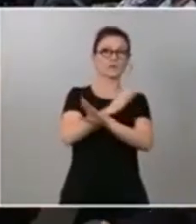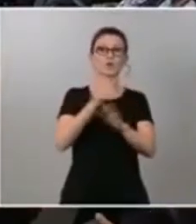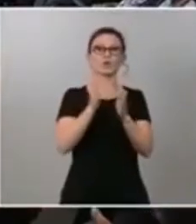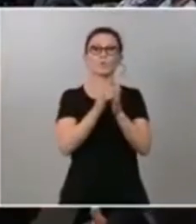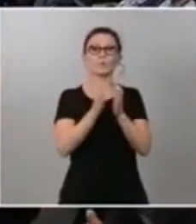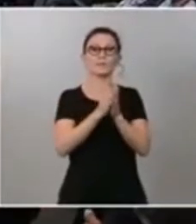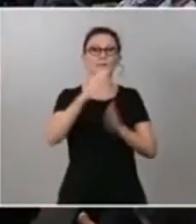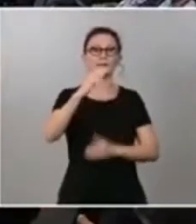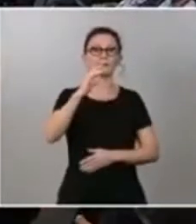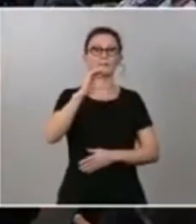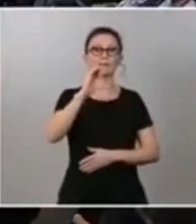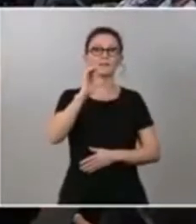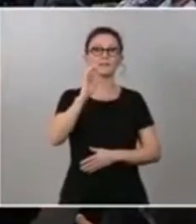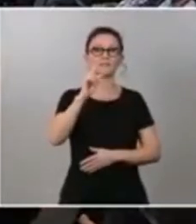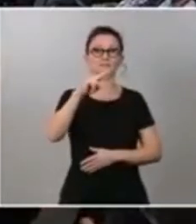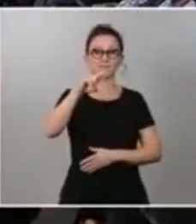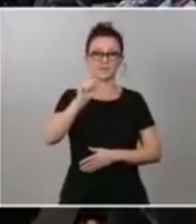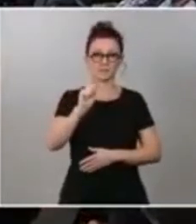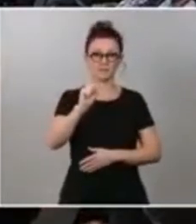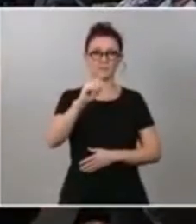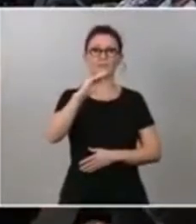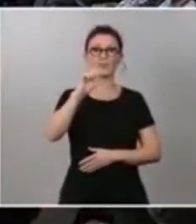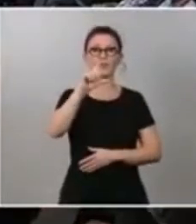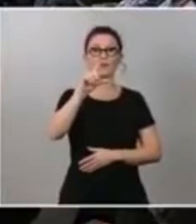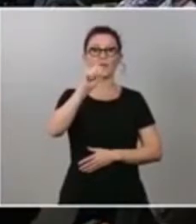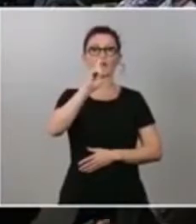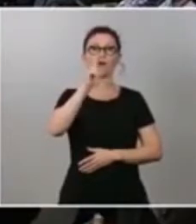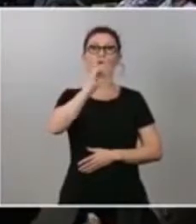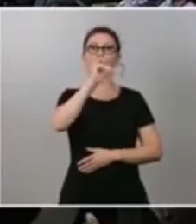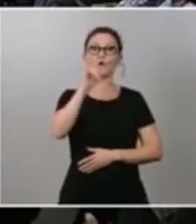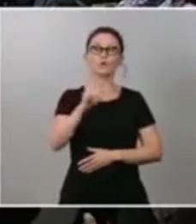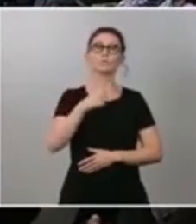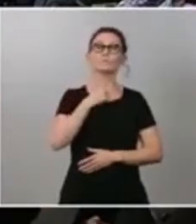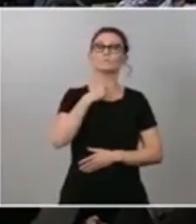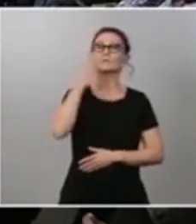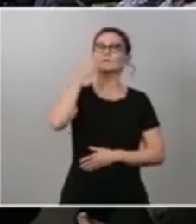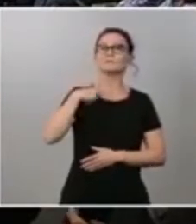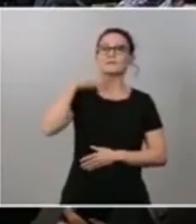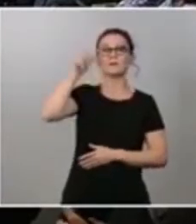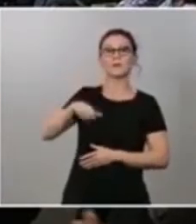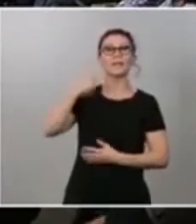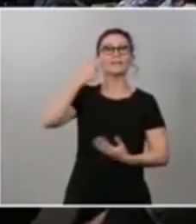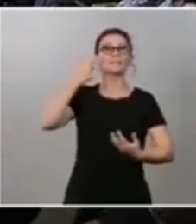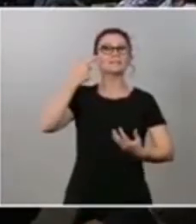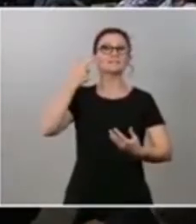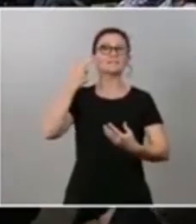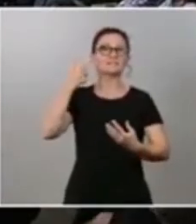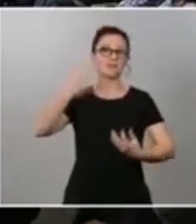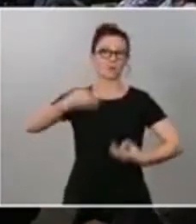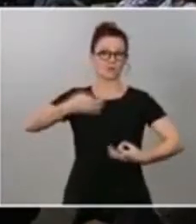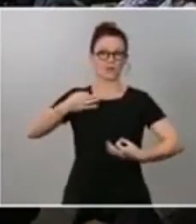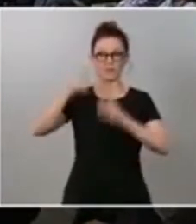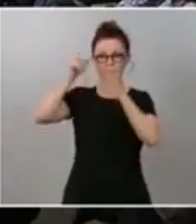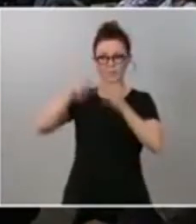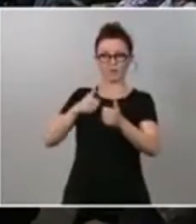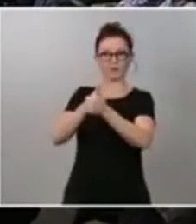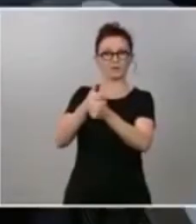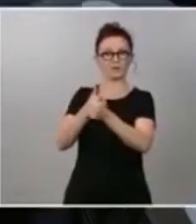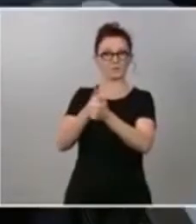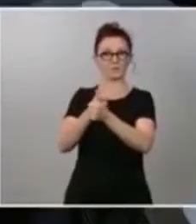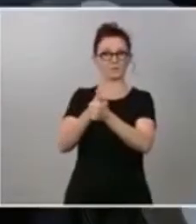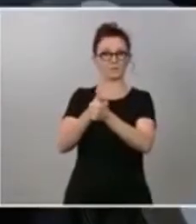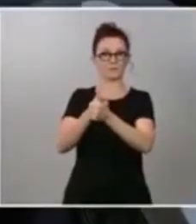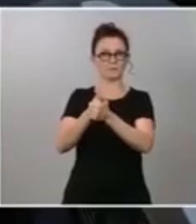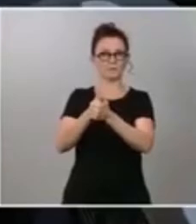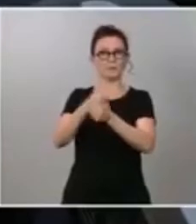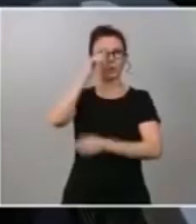me gustaría saber quién paga en estos momentos la seguridad del rey el mérito si es el Estado si el Estado mantiene algún